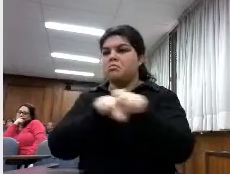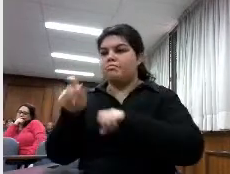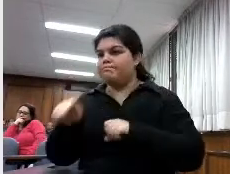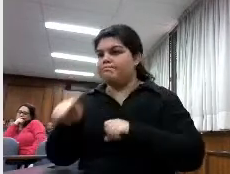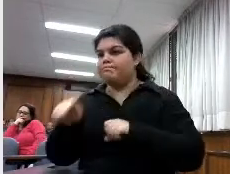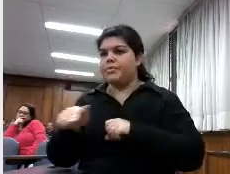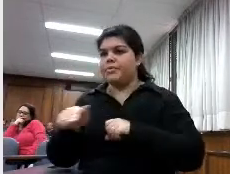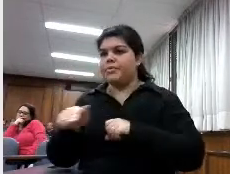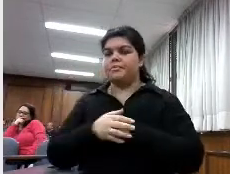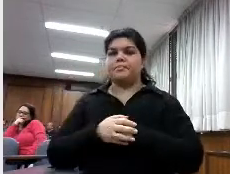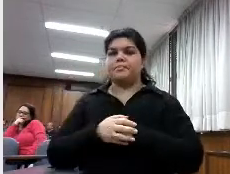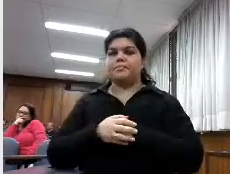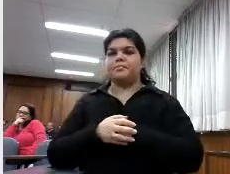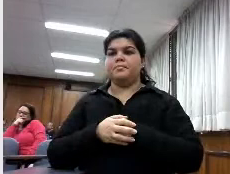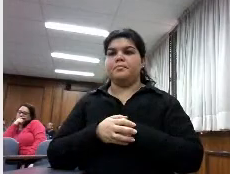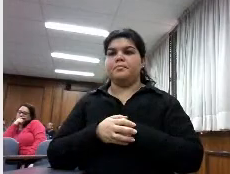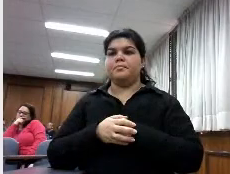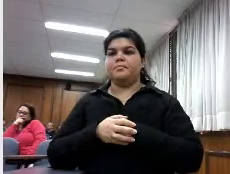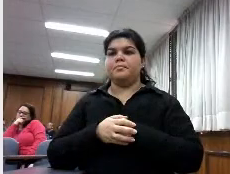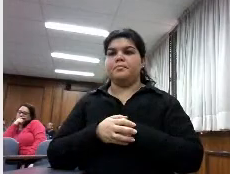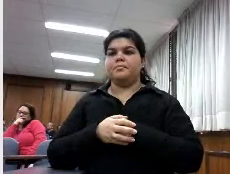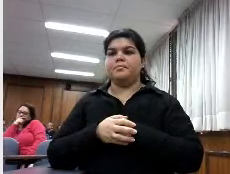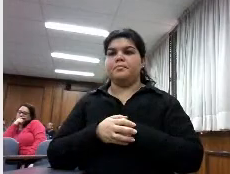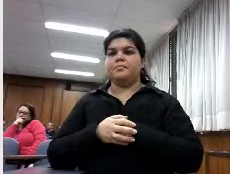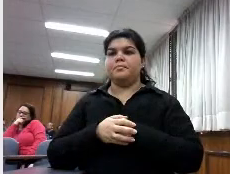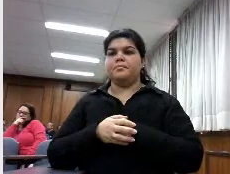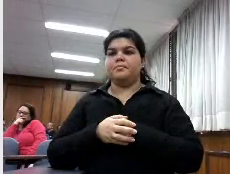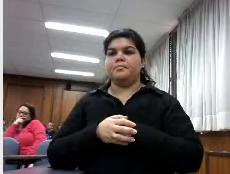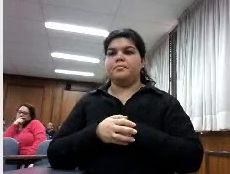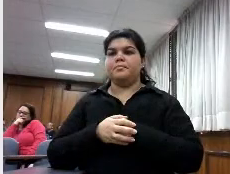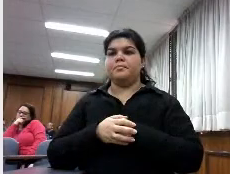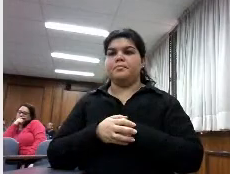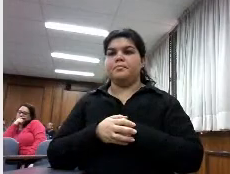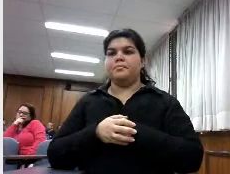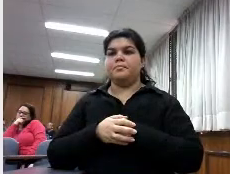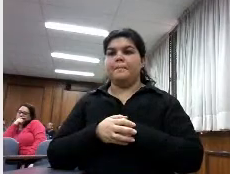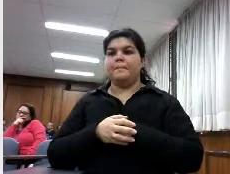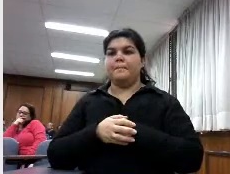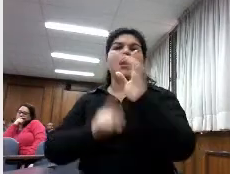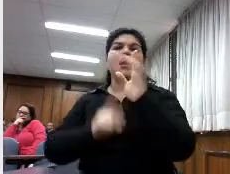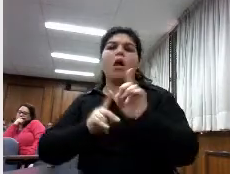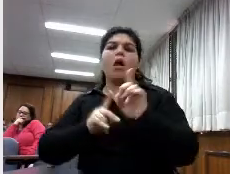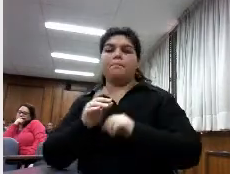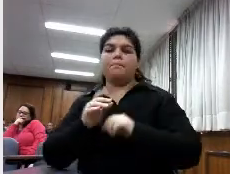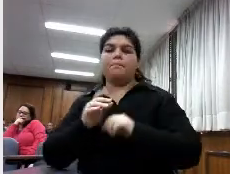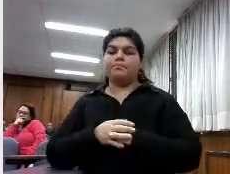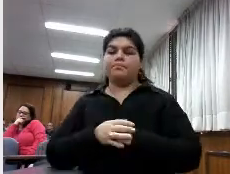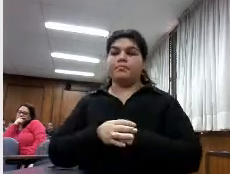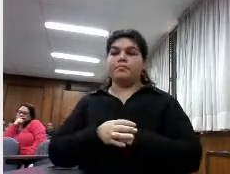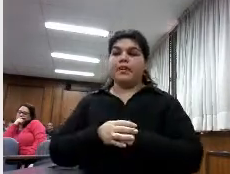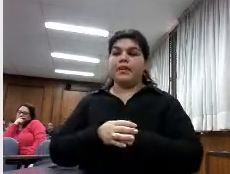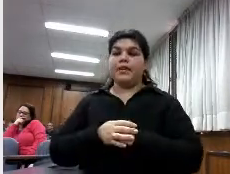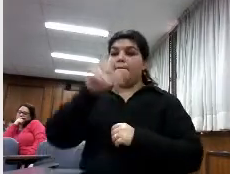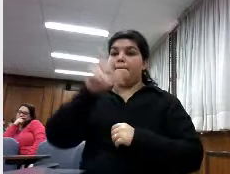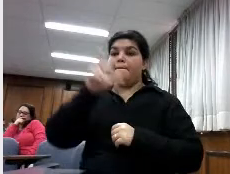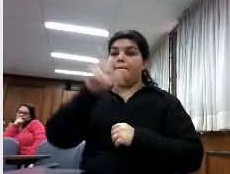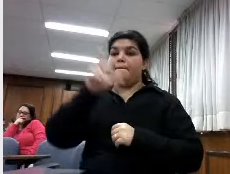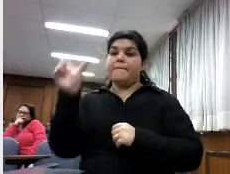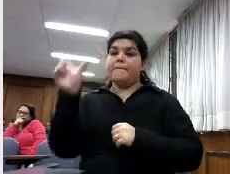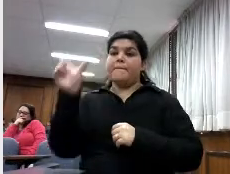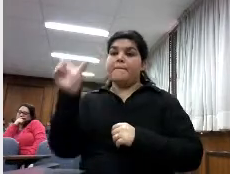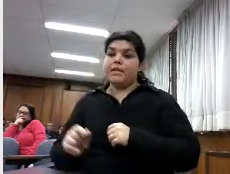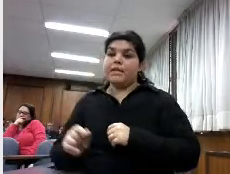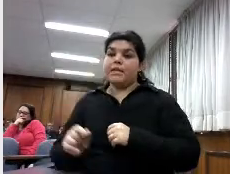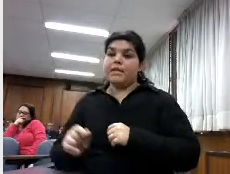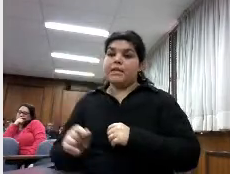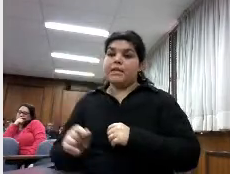las limitaciones como os digo del estudio es que algunos países del proyecto Iberbibliotecas no participaron o no se